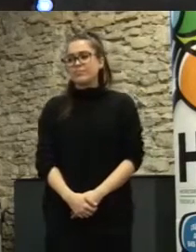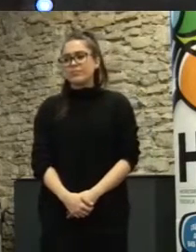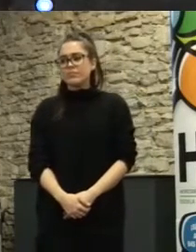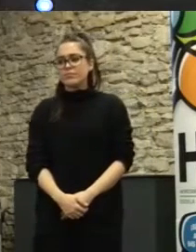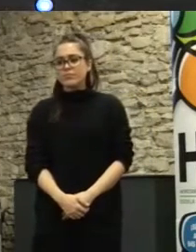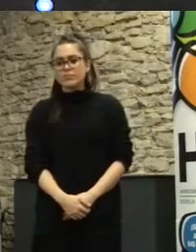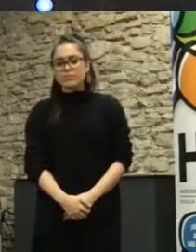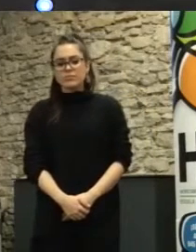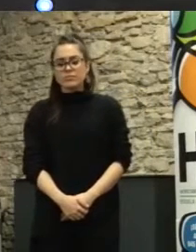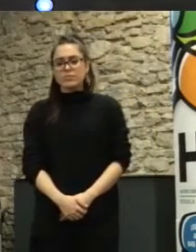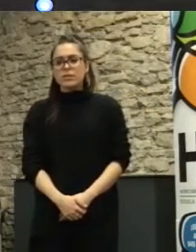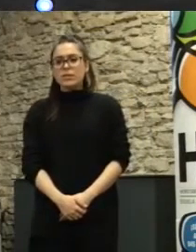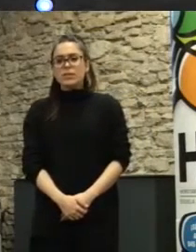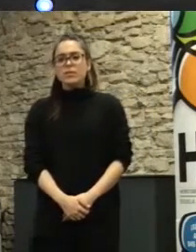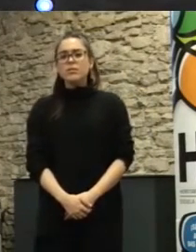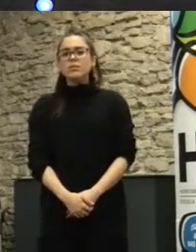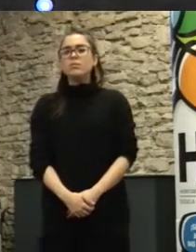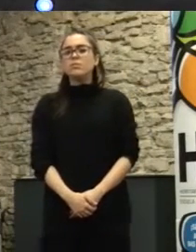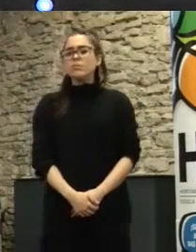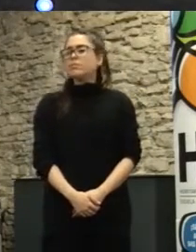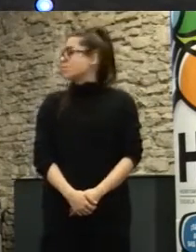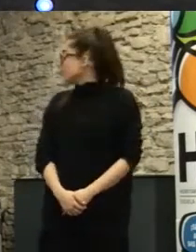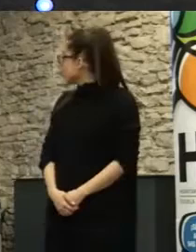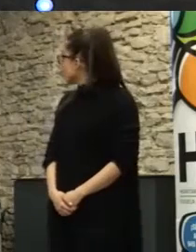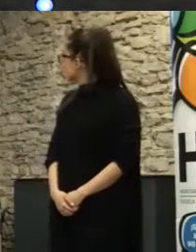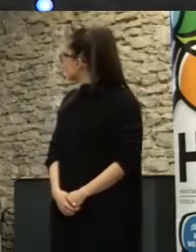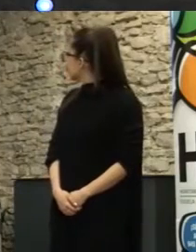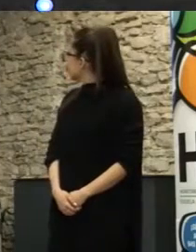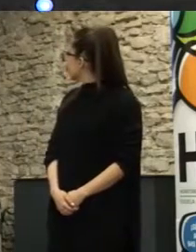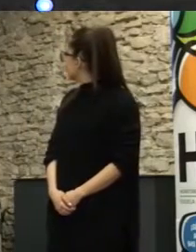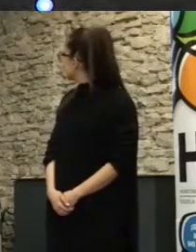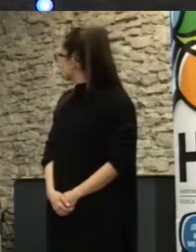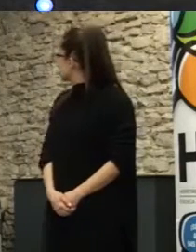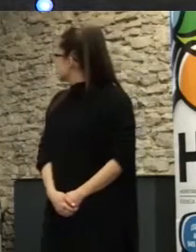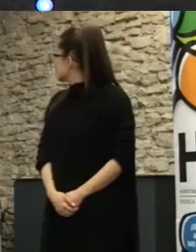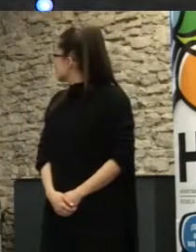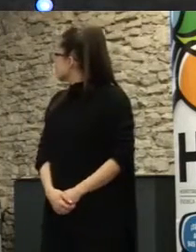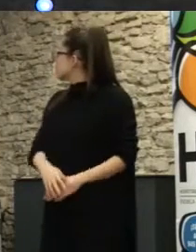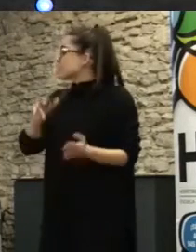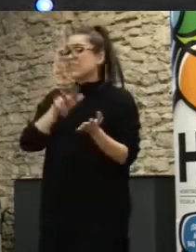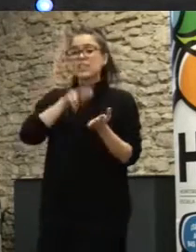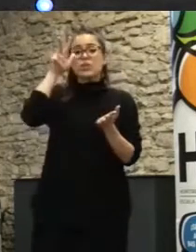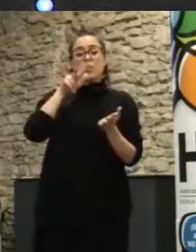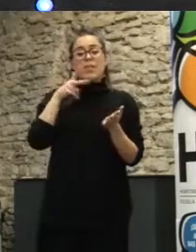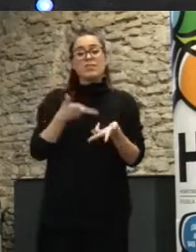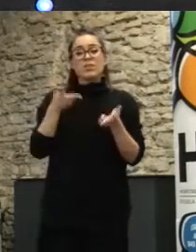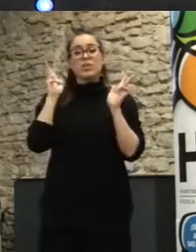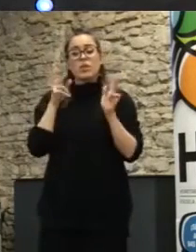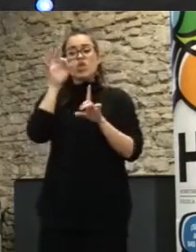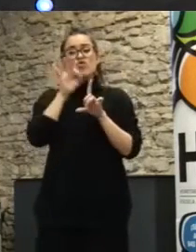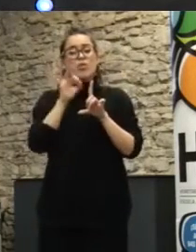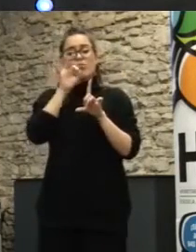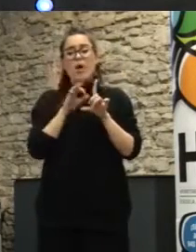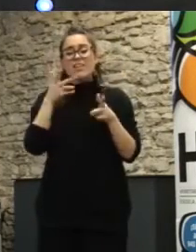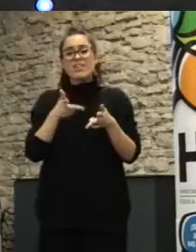bueno el conocimiento libre tiene que ver igual que se hablaba esta mañana sobre el uso de software libre cuando hay